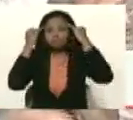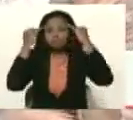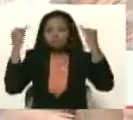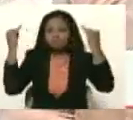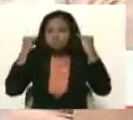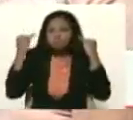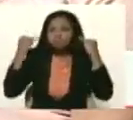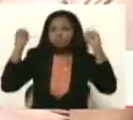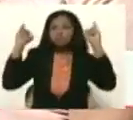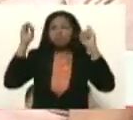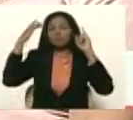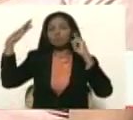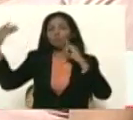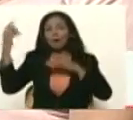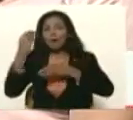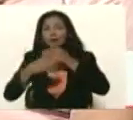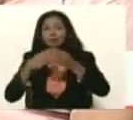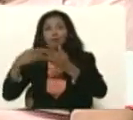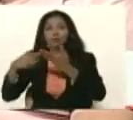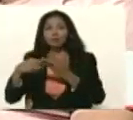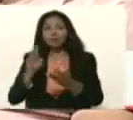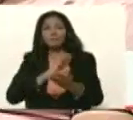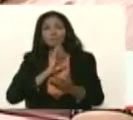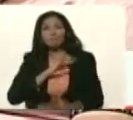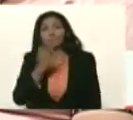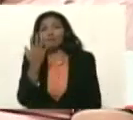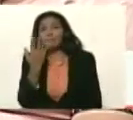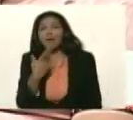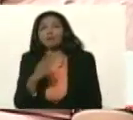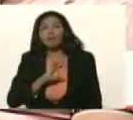y tiene que aprender a hacer las cosas con sus propias manos.